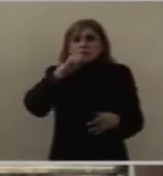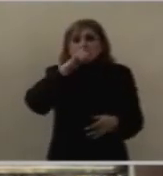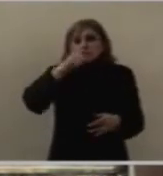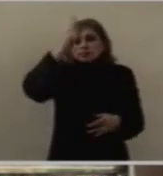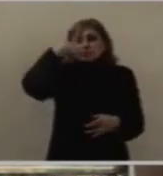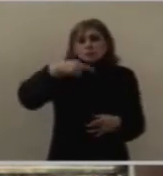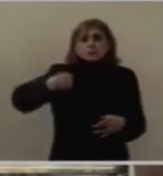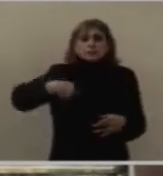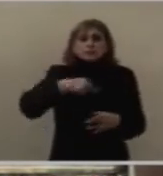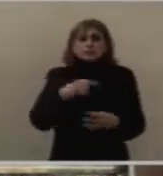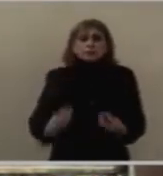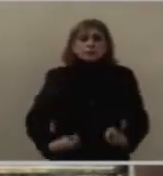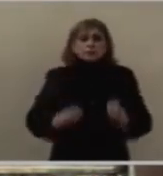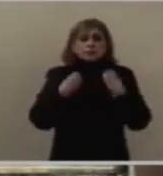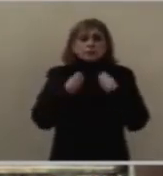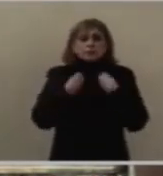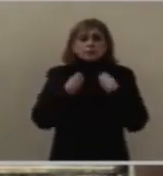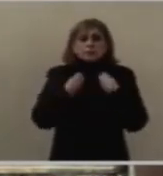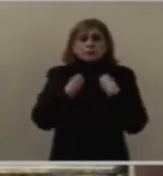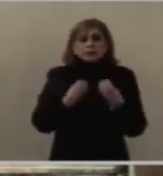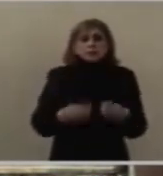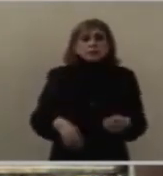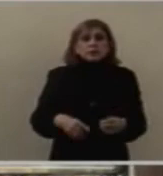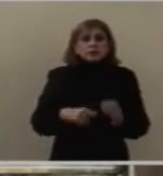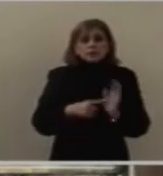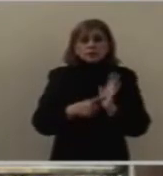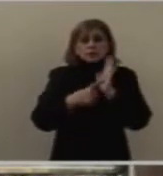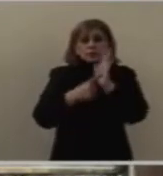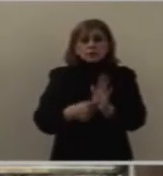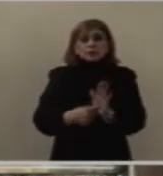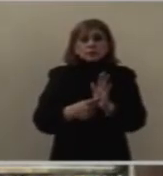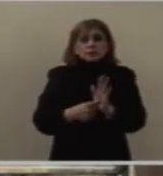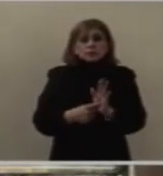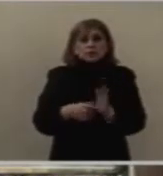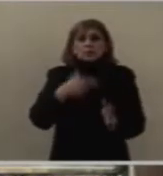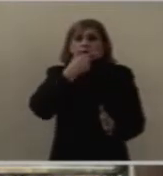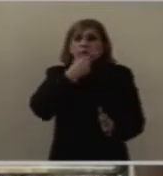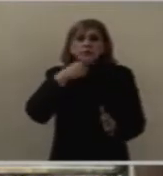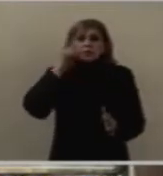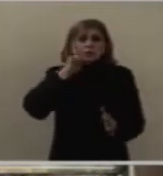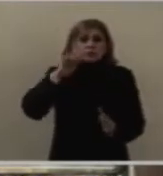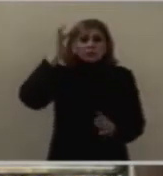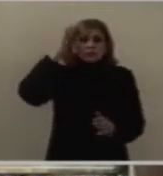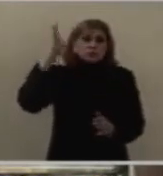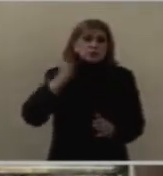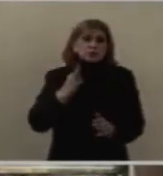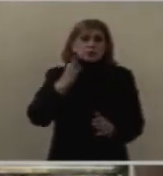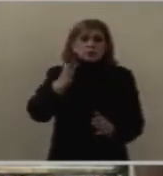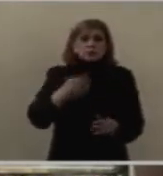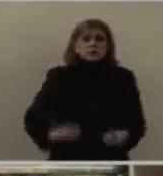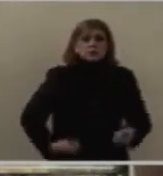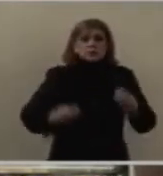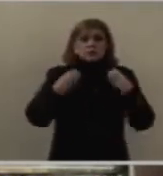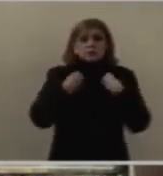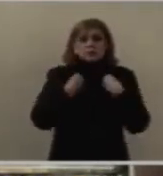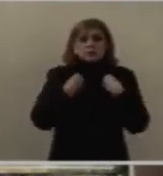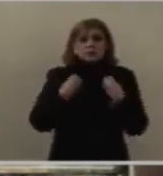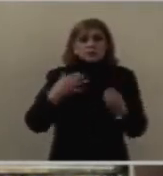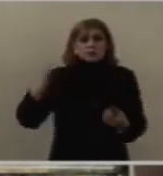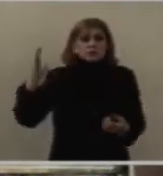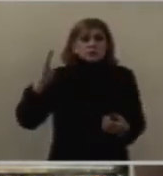indicación para el hombre, para ser santos y vivir en la caridad, pero